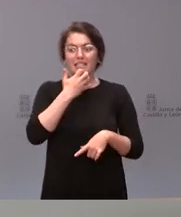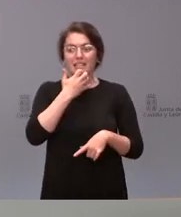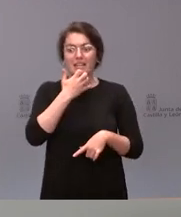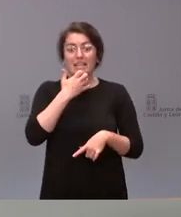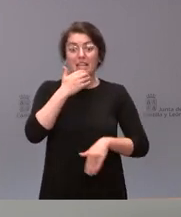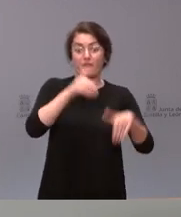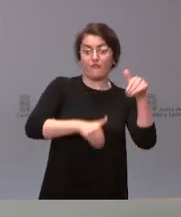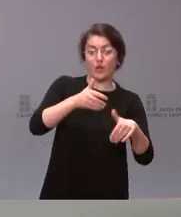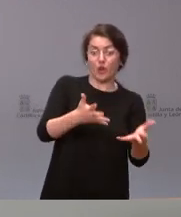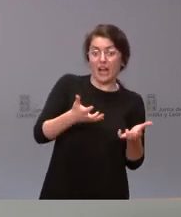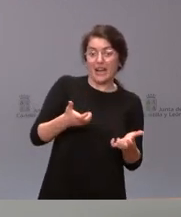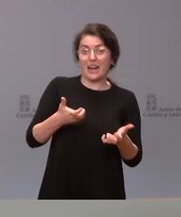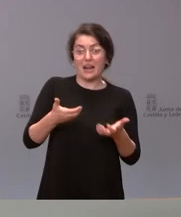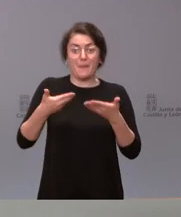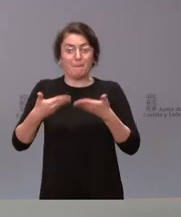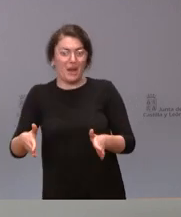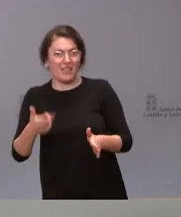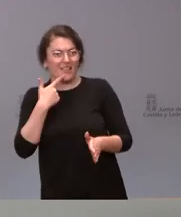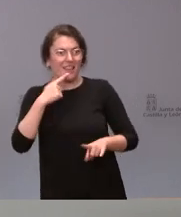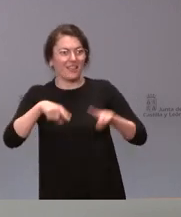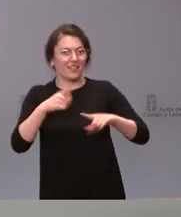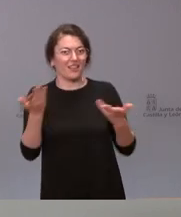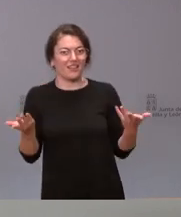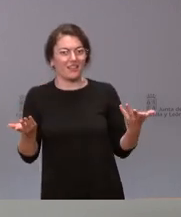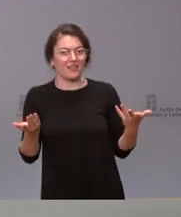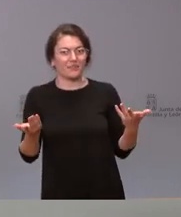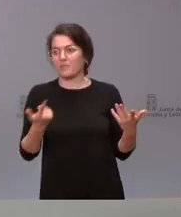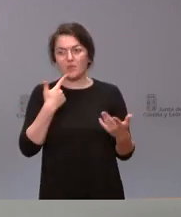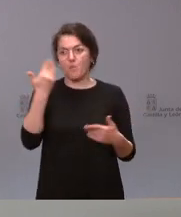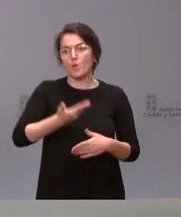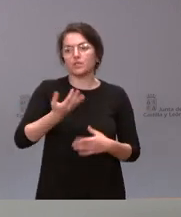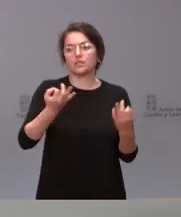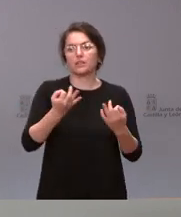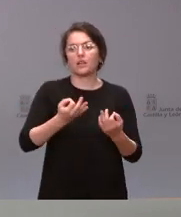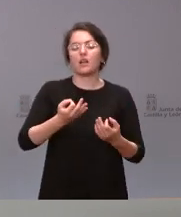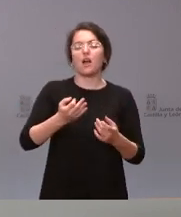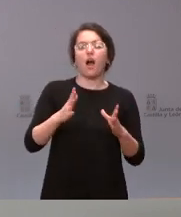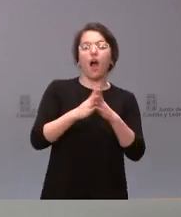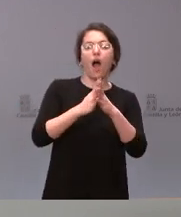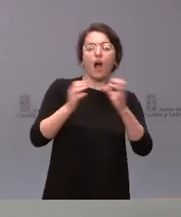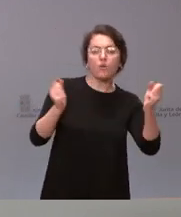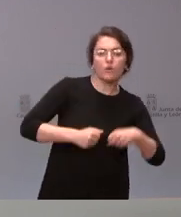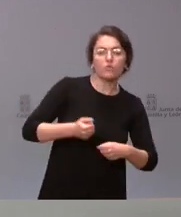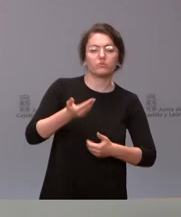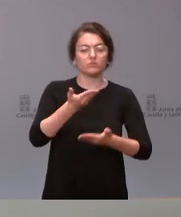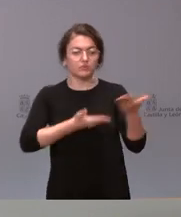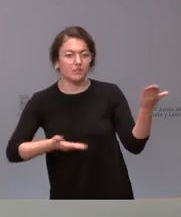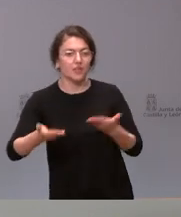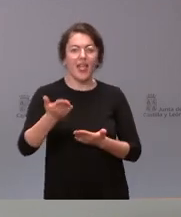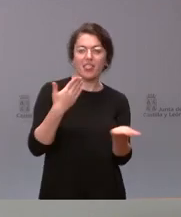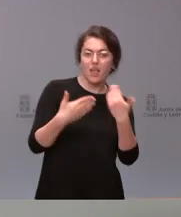votaciones. No en función de los acuerdos, de la búsqueda de consenso, del diálogo y de hacer aquello que sea mejor para la sociedad,